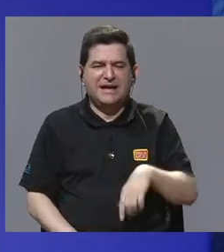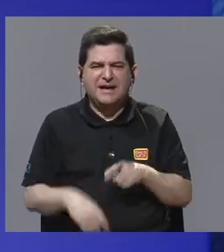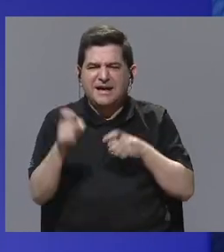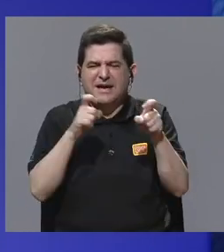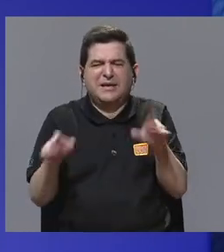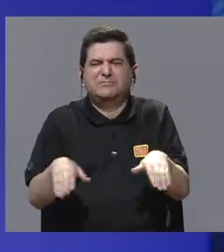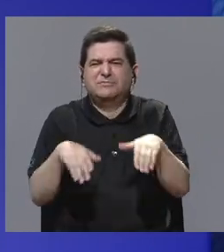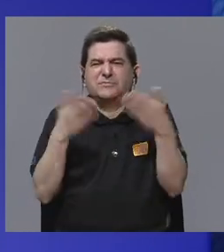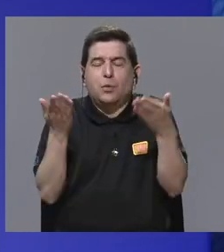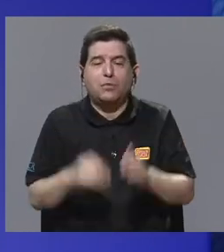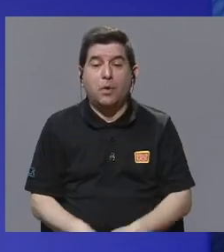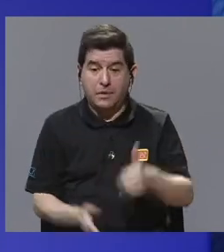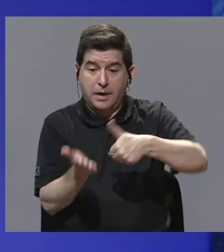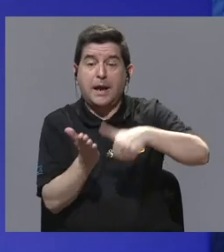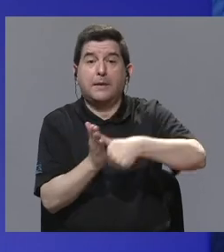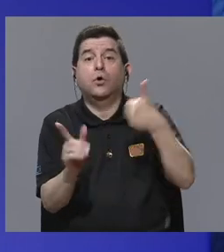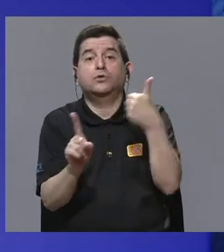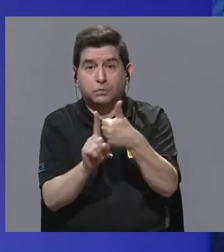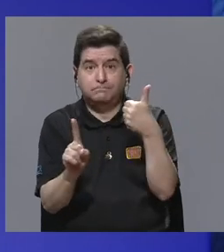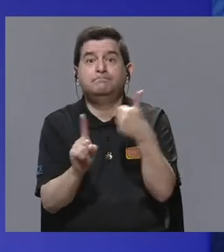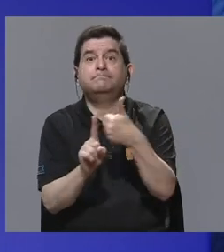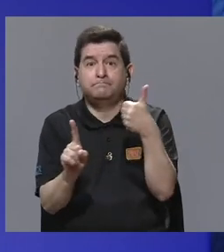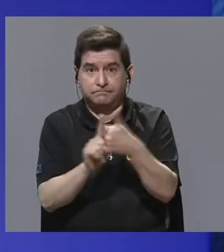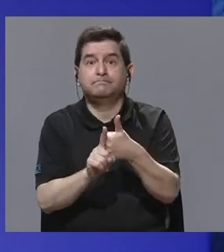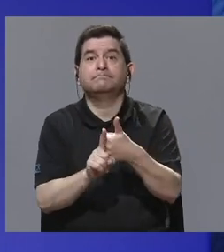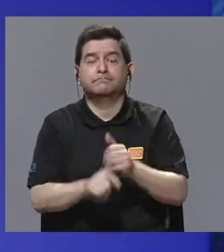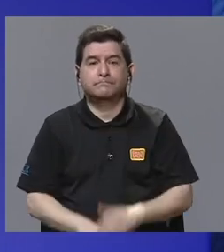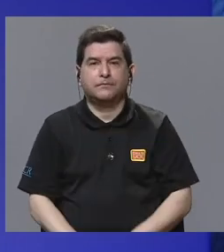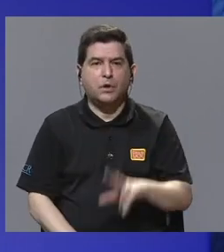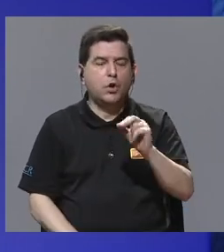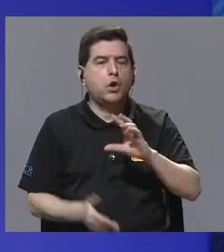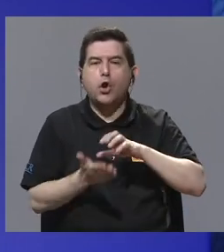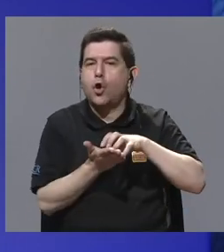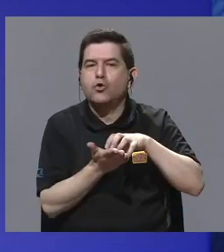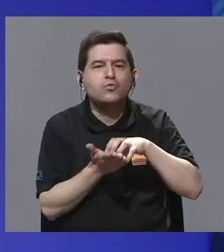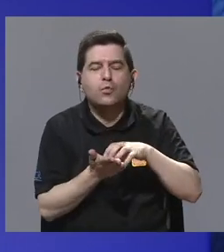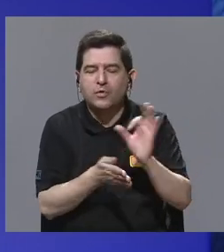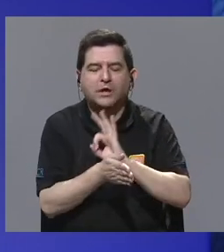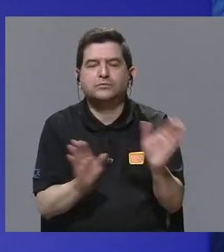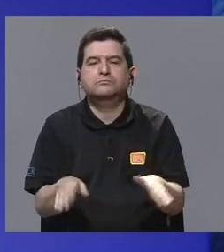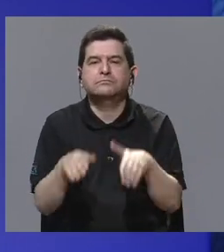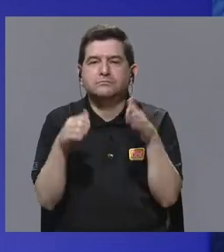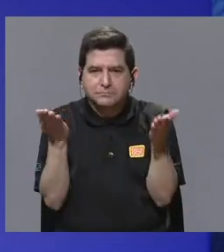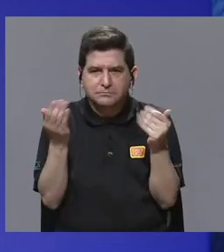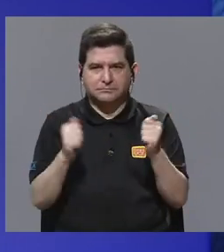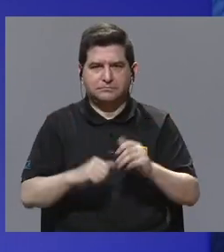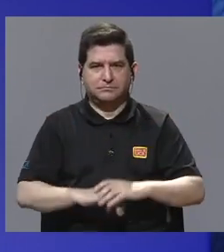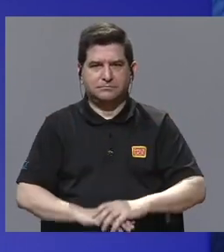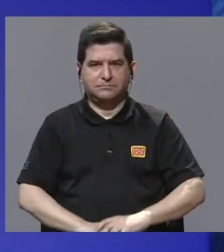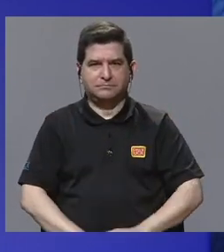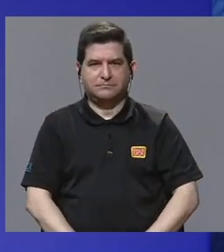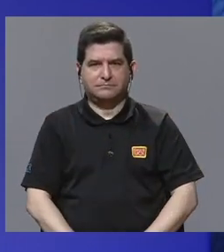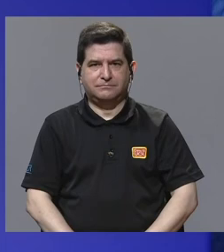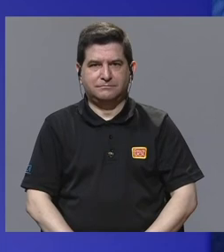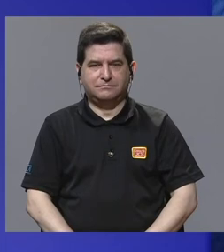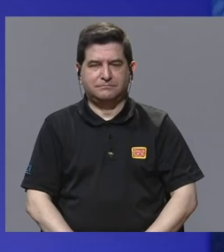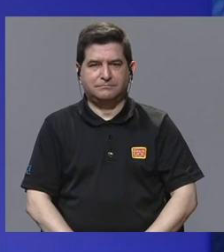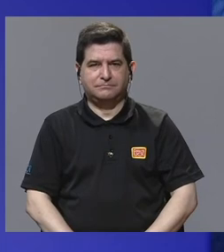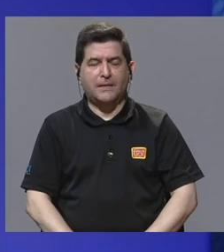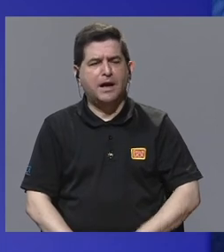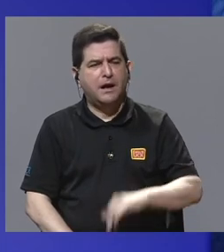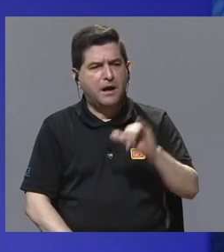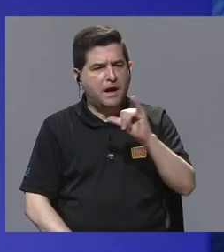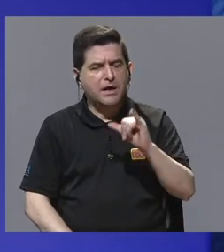maneja el voto en sí mismo para que no queden dudas de cómo funciona. También